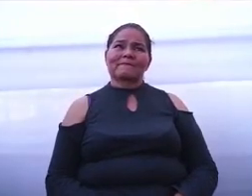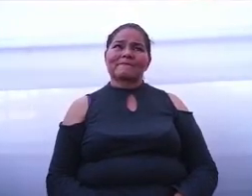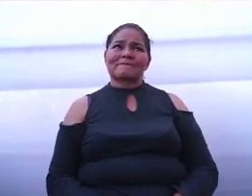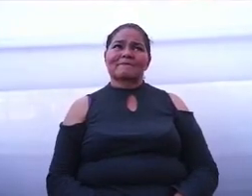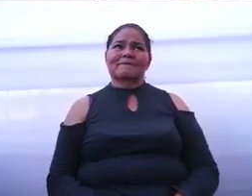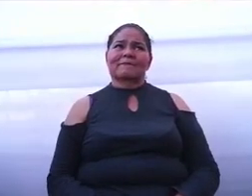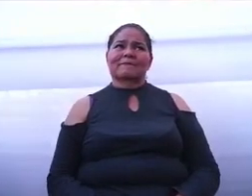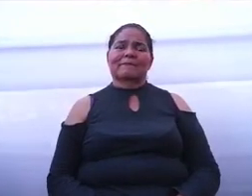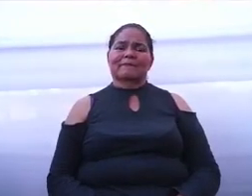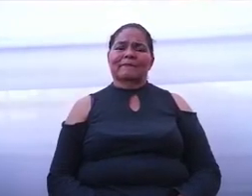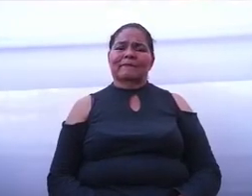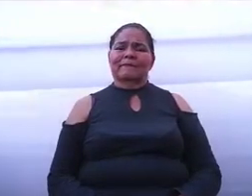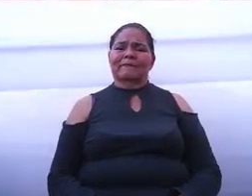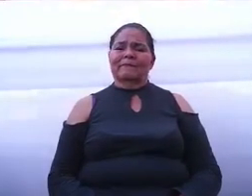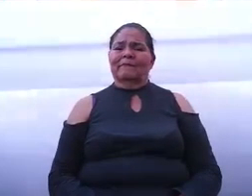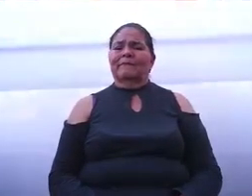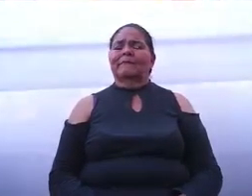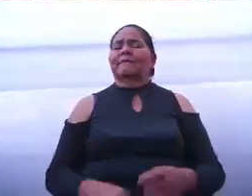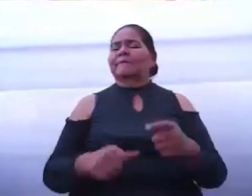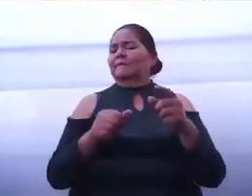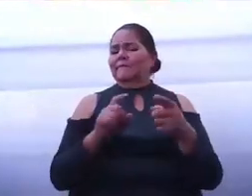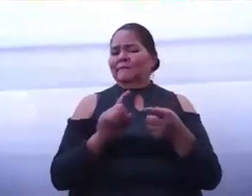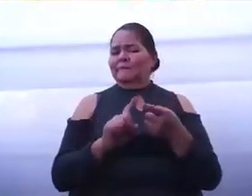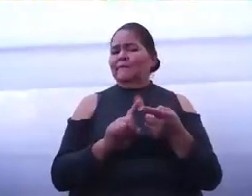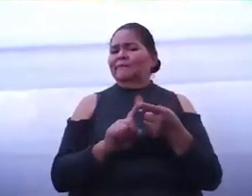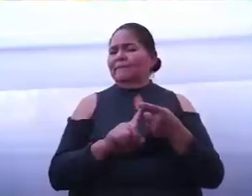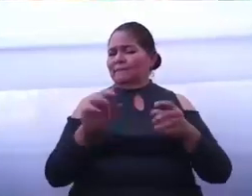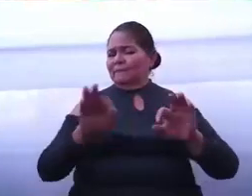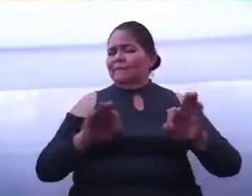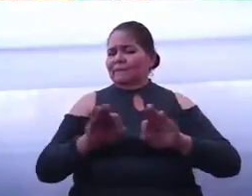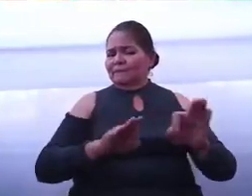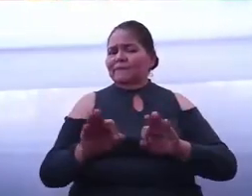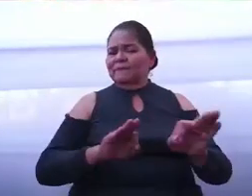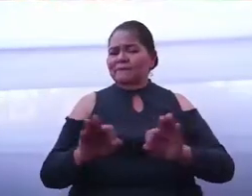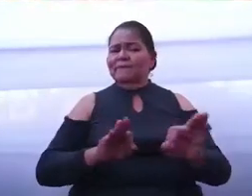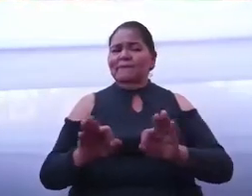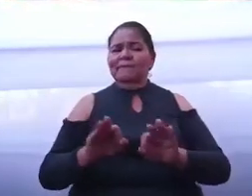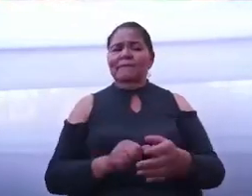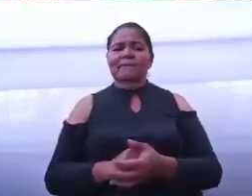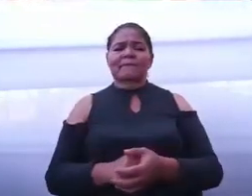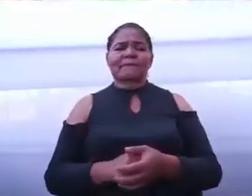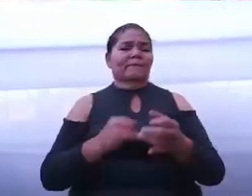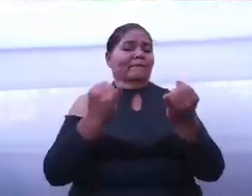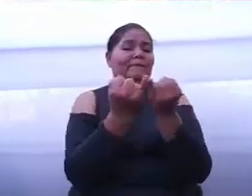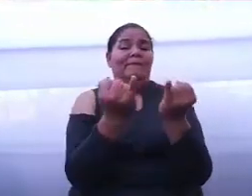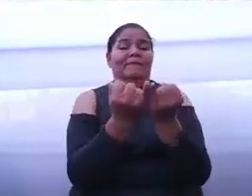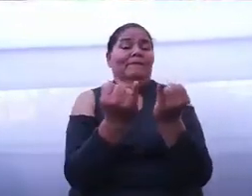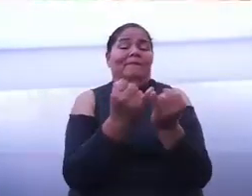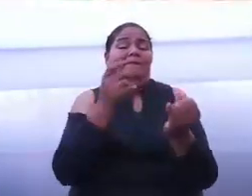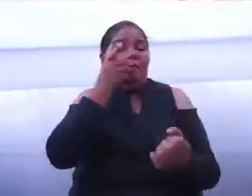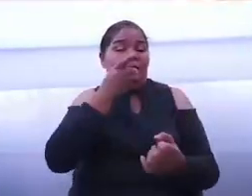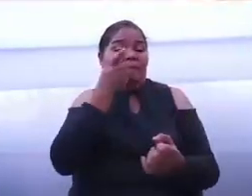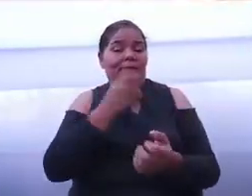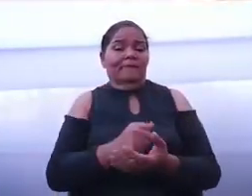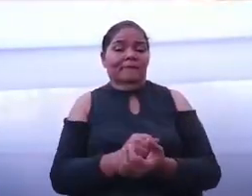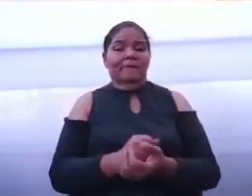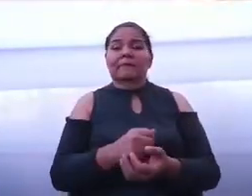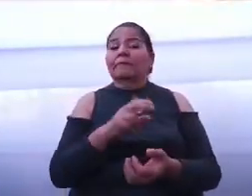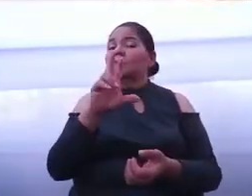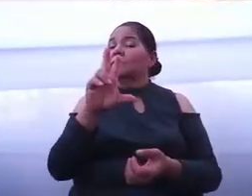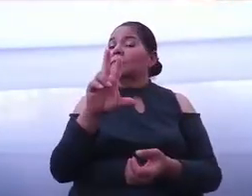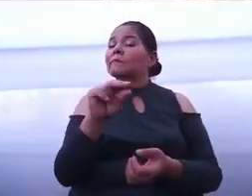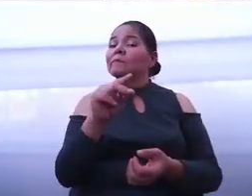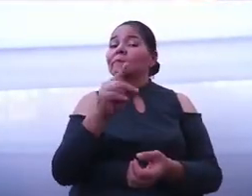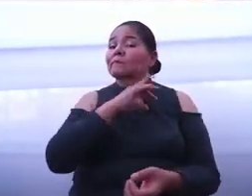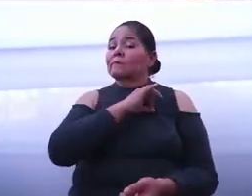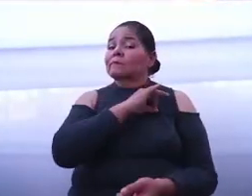A quienes ya trabajan en la administración, también les digo, no tengan